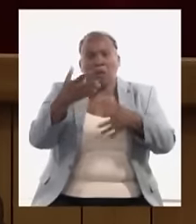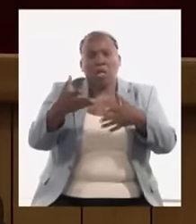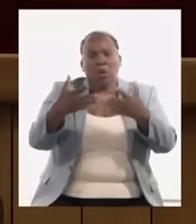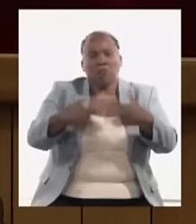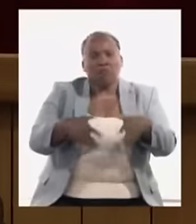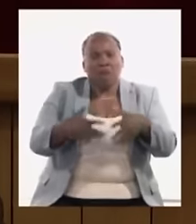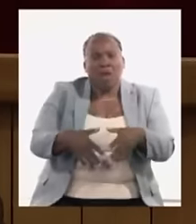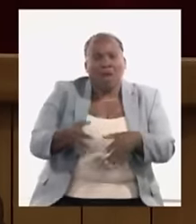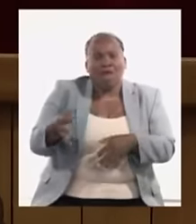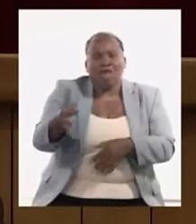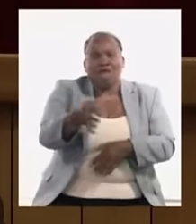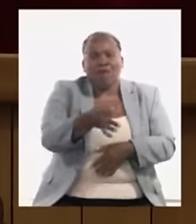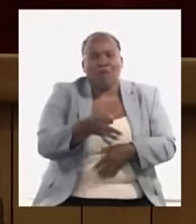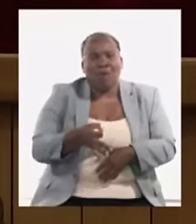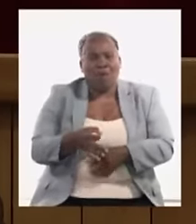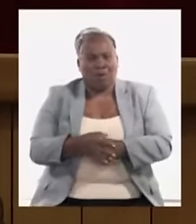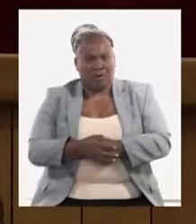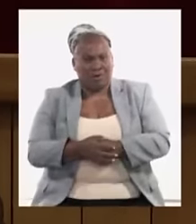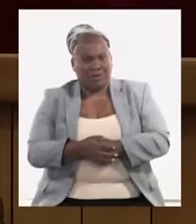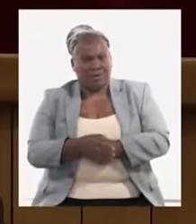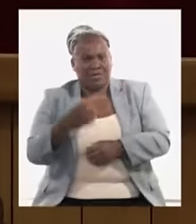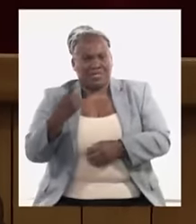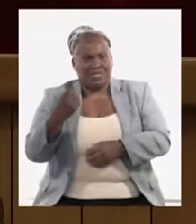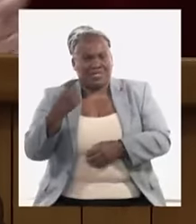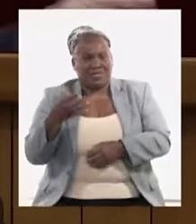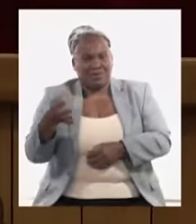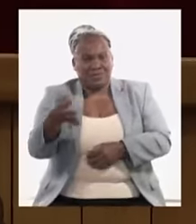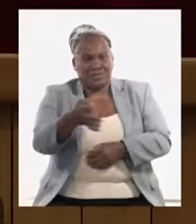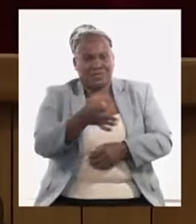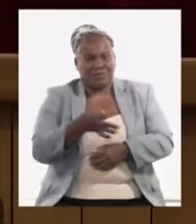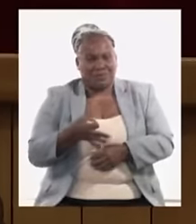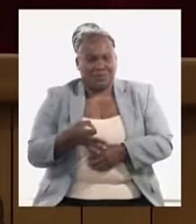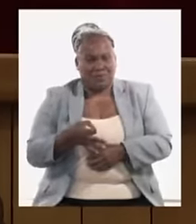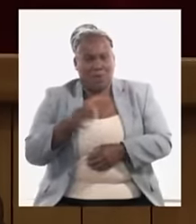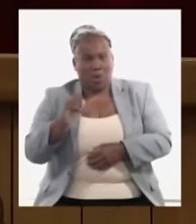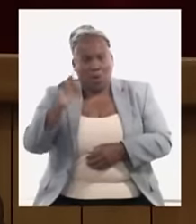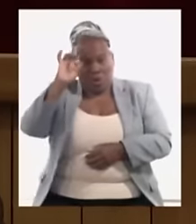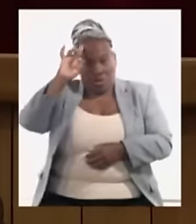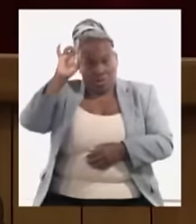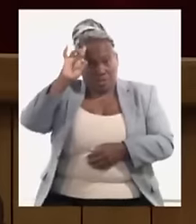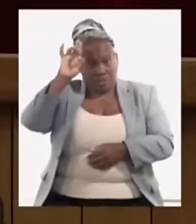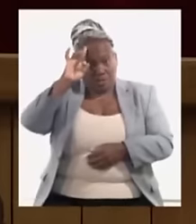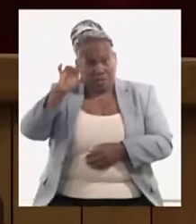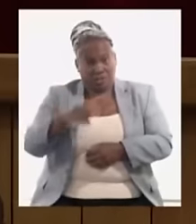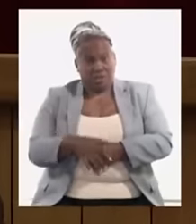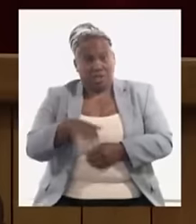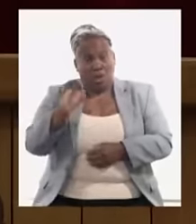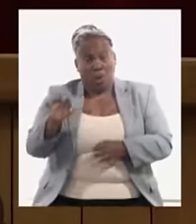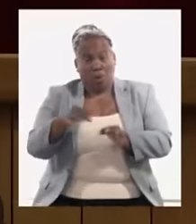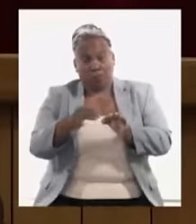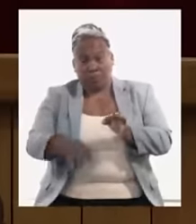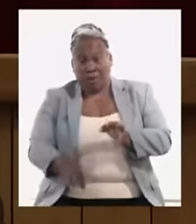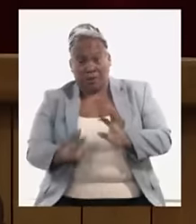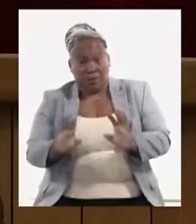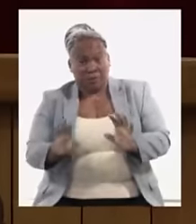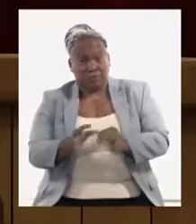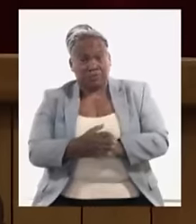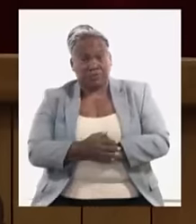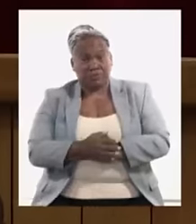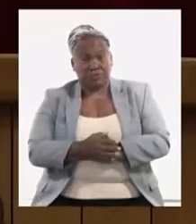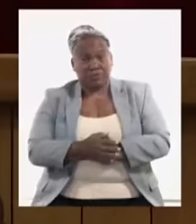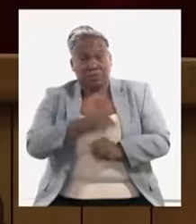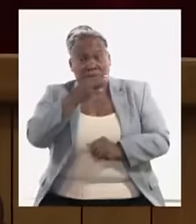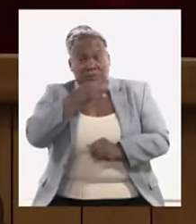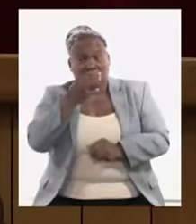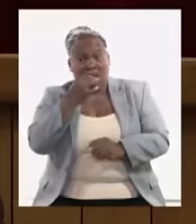frijol que demanda el municipio o toda la leche o todo el arroz por solicitar algunos de estos